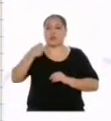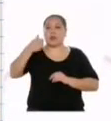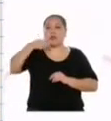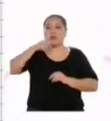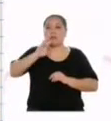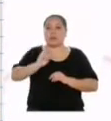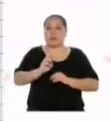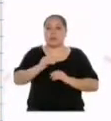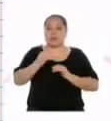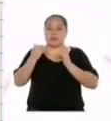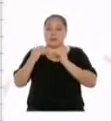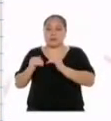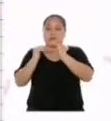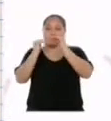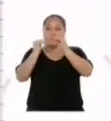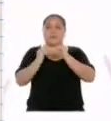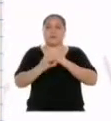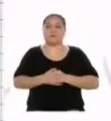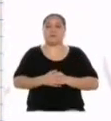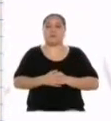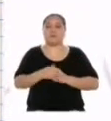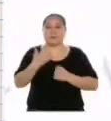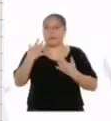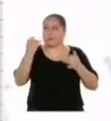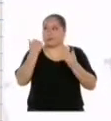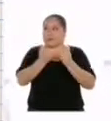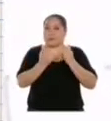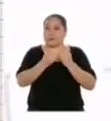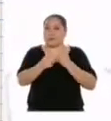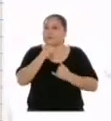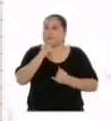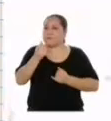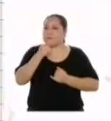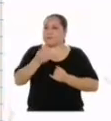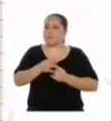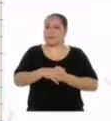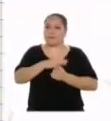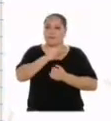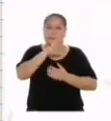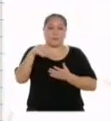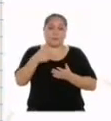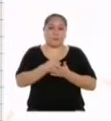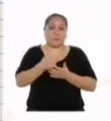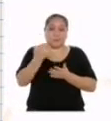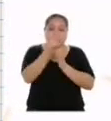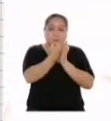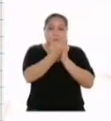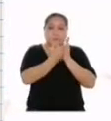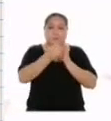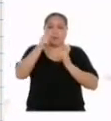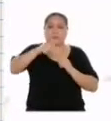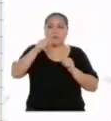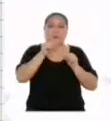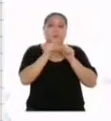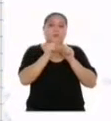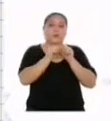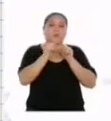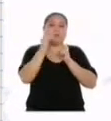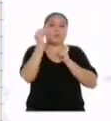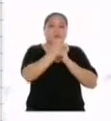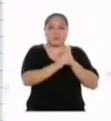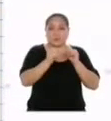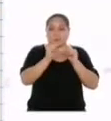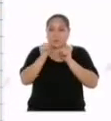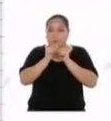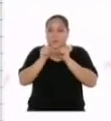centímetros respectivamente. Y ahora, para terminarlo, falta algo. Todos los gráficos que hagamos deben tener número y título,